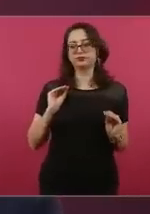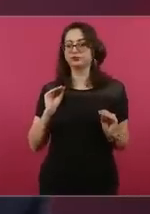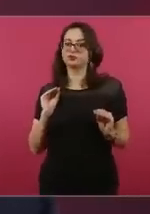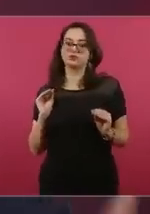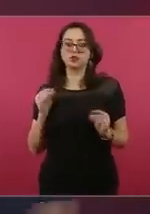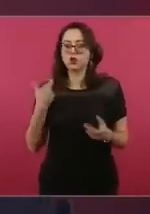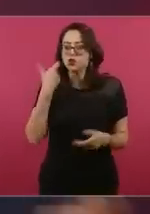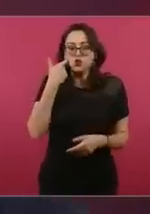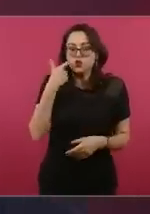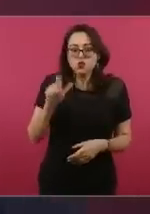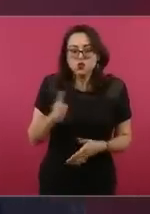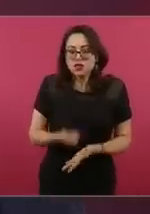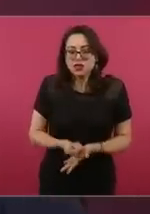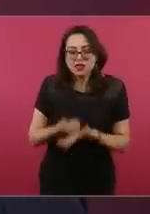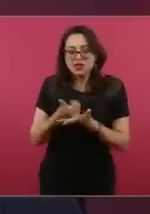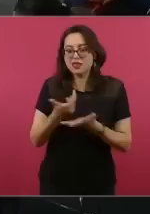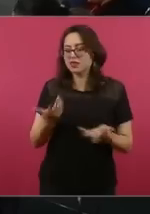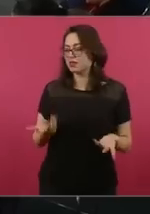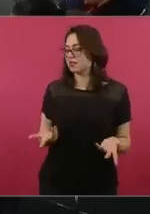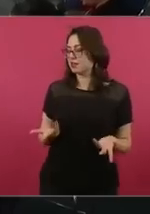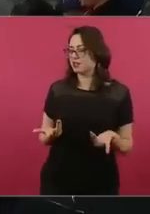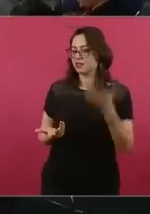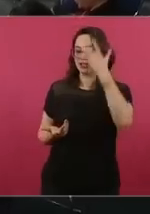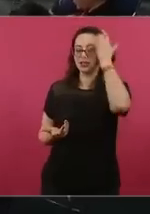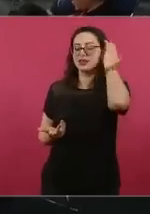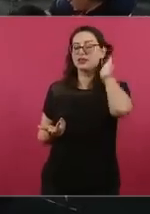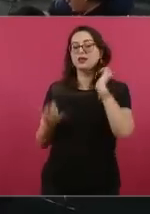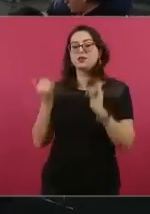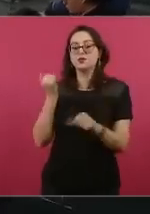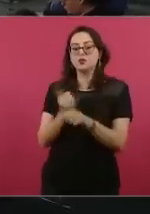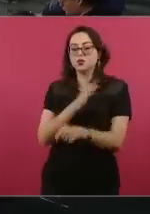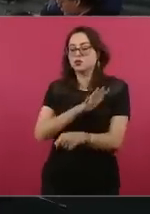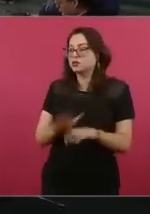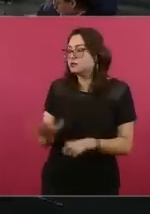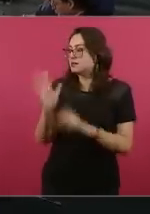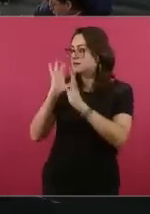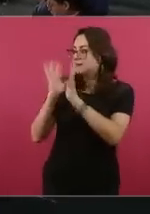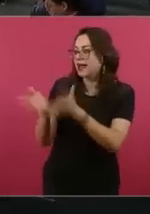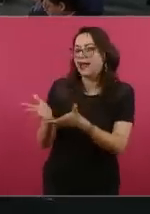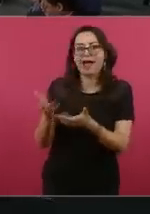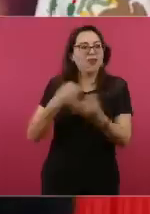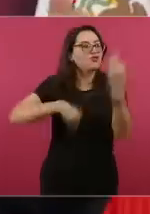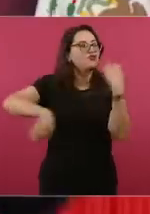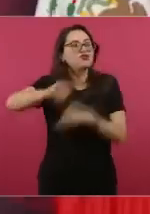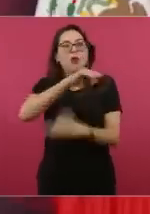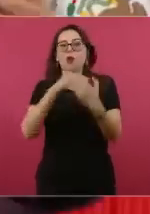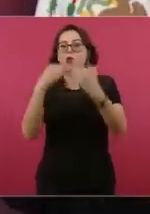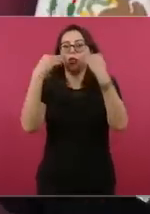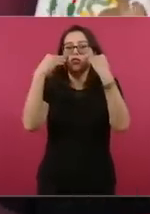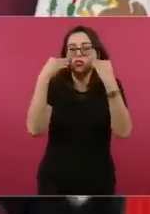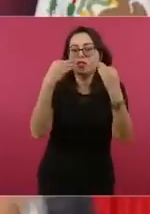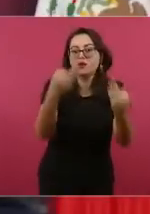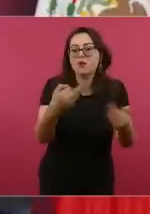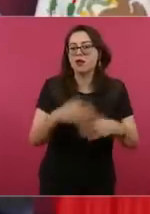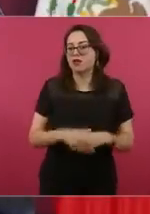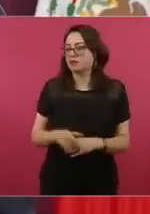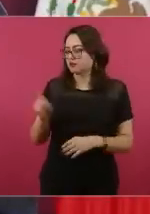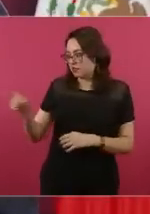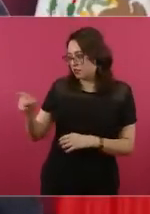Debería de hablar, decir que es falso todo,